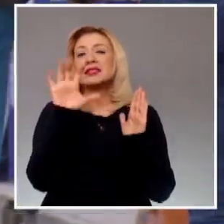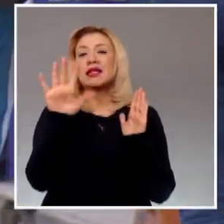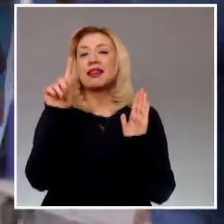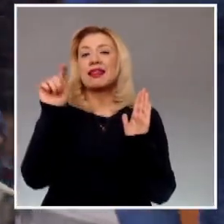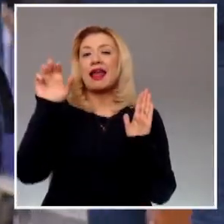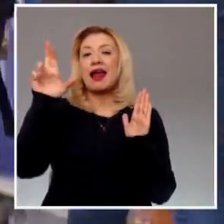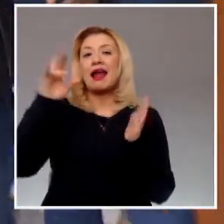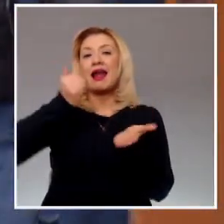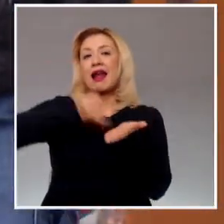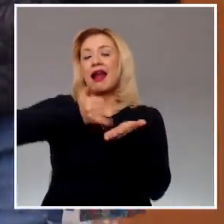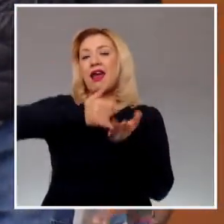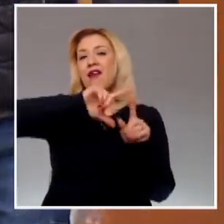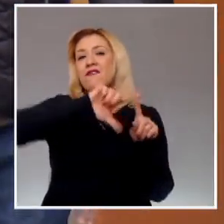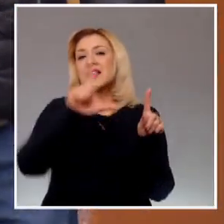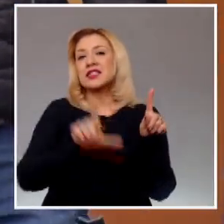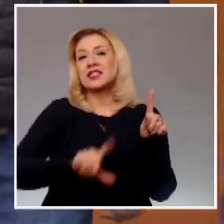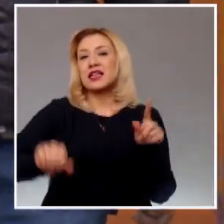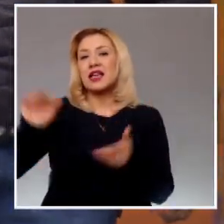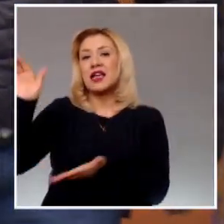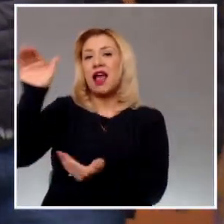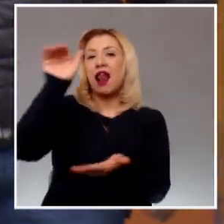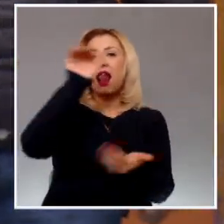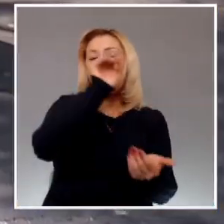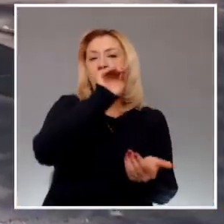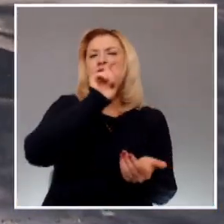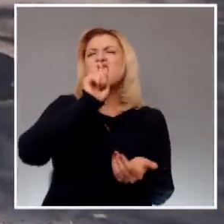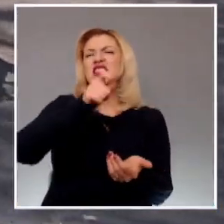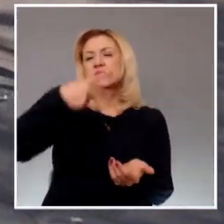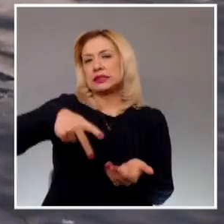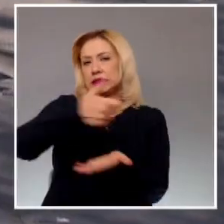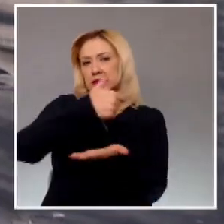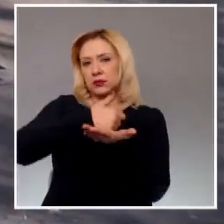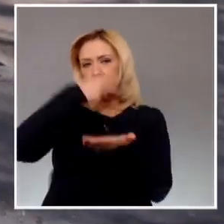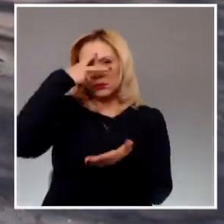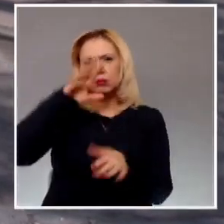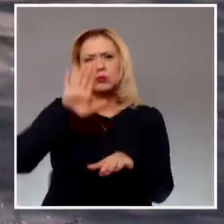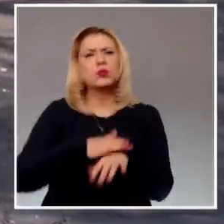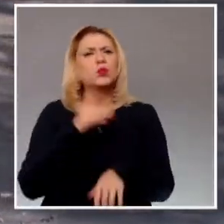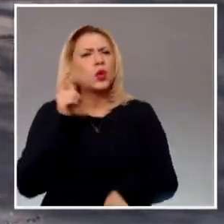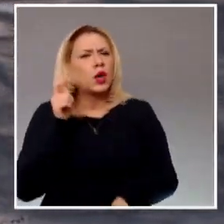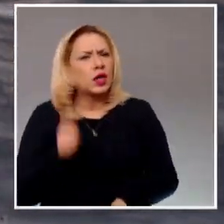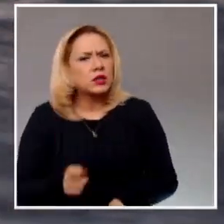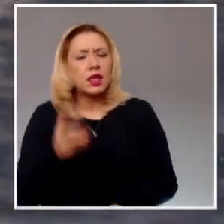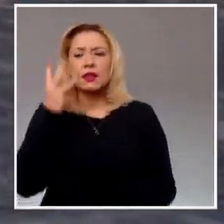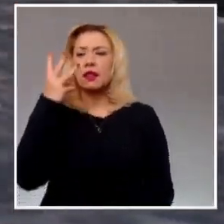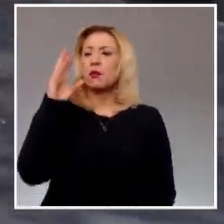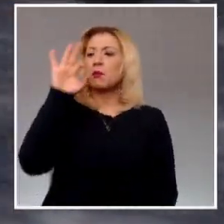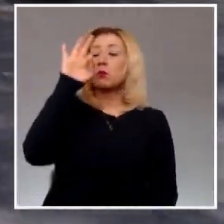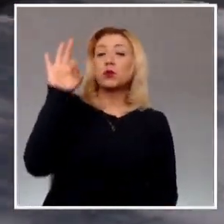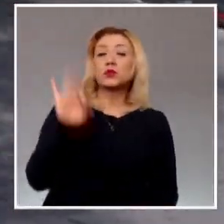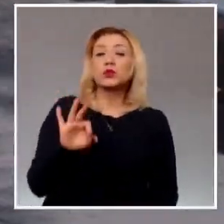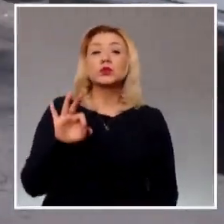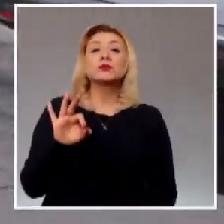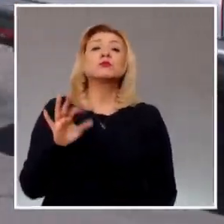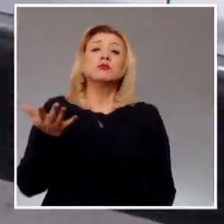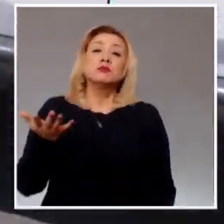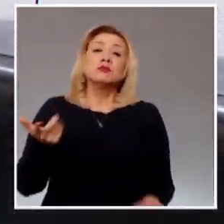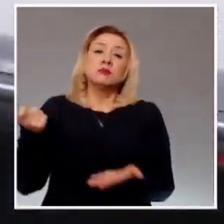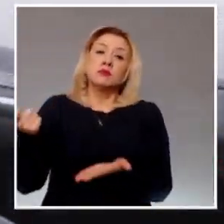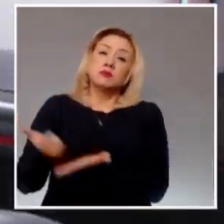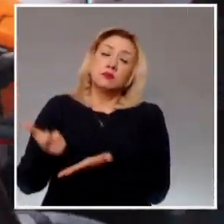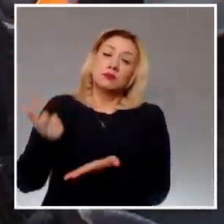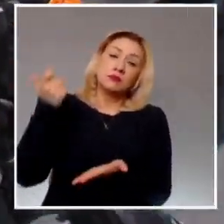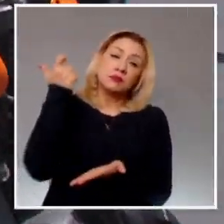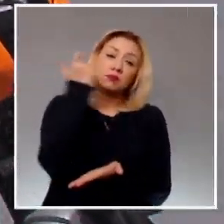una disposición que establece el cobro de un aprovechamiento del 2% por el uso de la infraestructura de la Ciudad de México, del